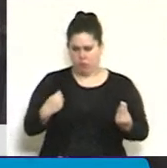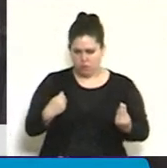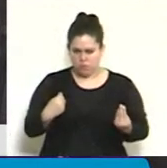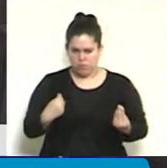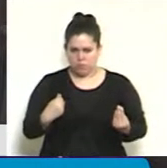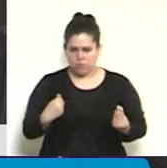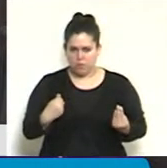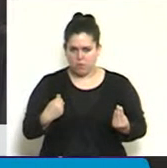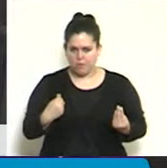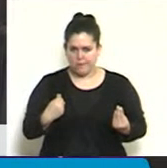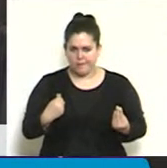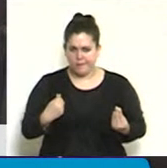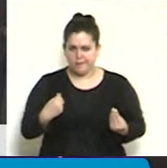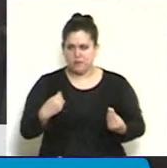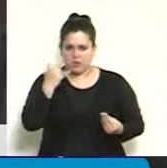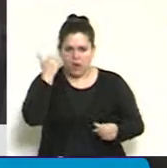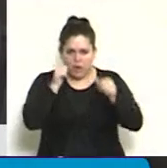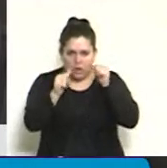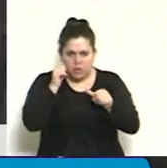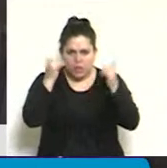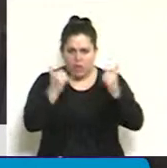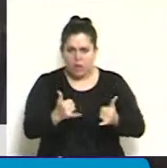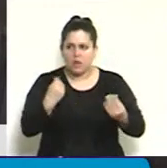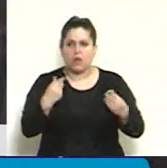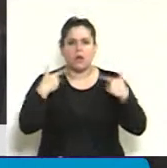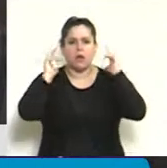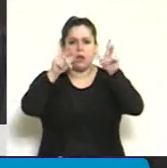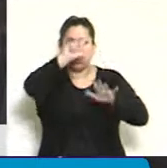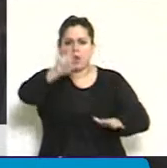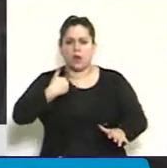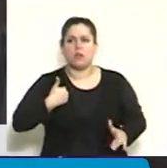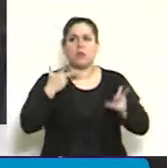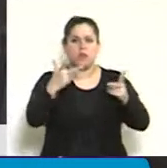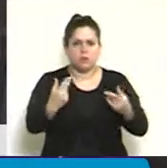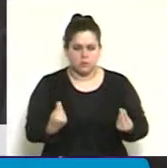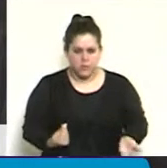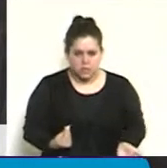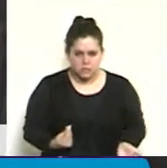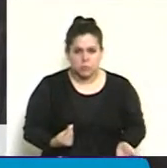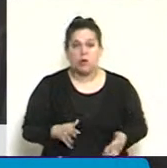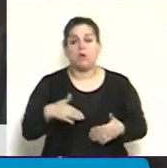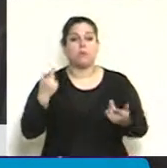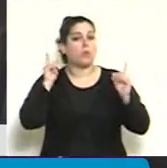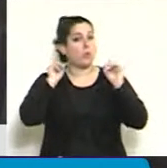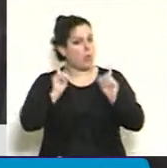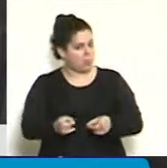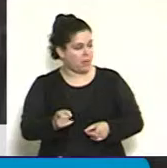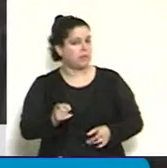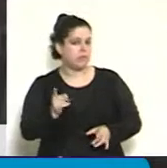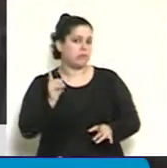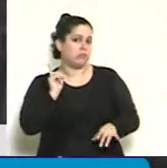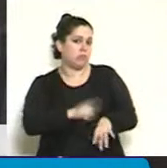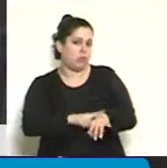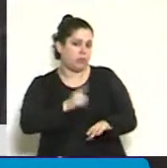¿Tampoco un solo de los nuestros con herida? ¿Qué le vamos a decir al país ahora? De cualquier modo, el régimen dictatorial